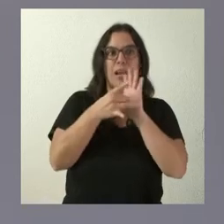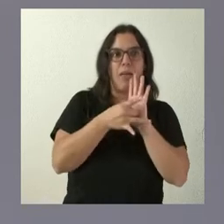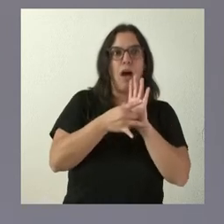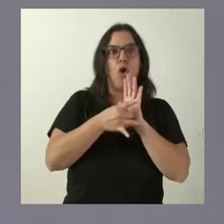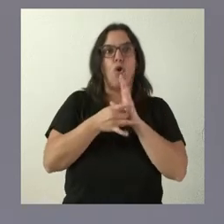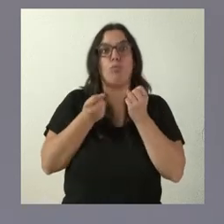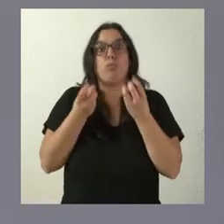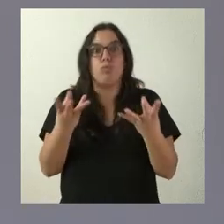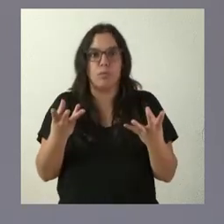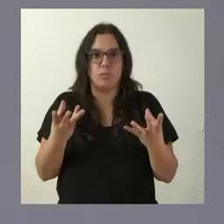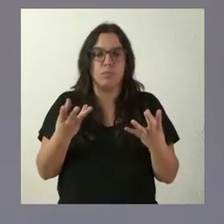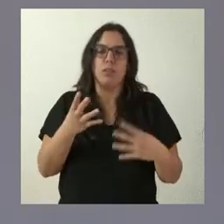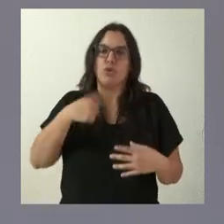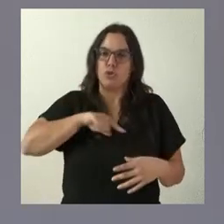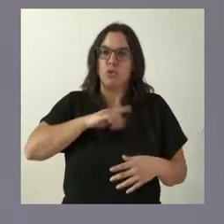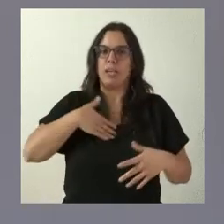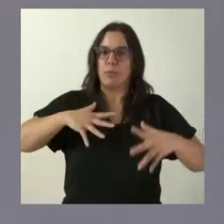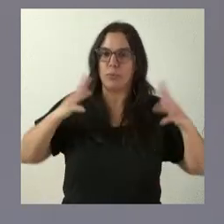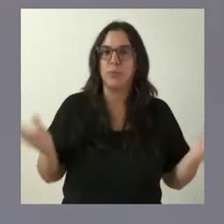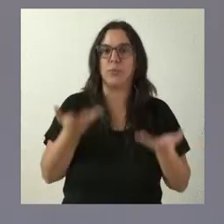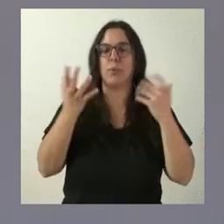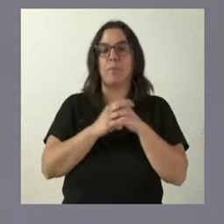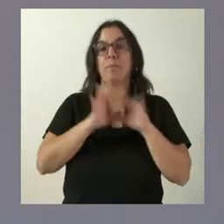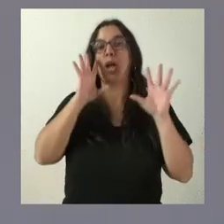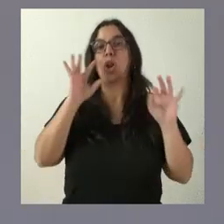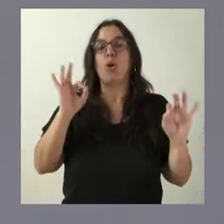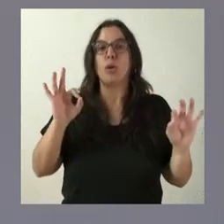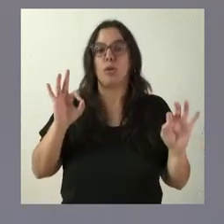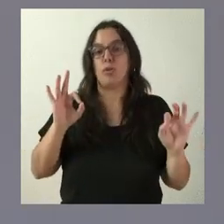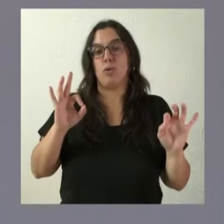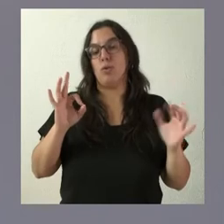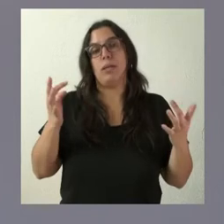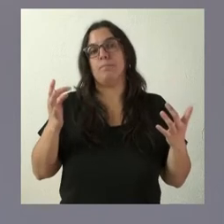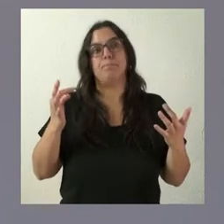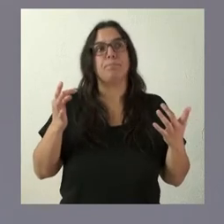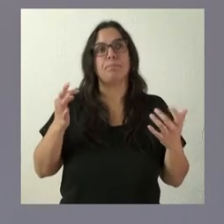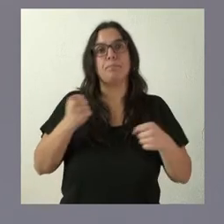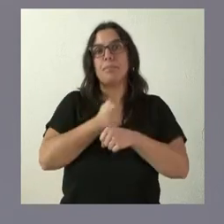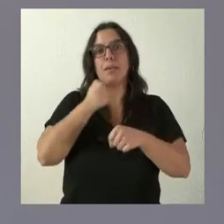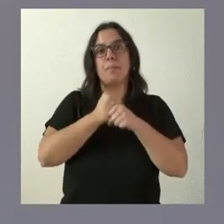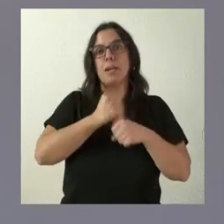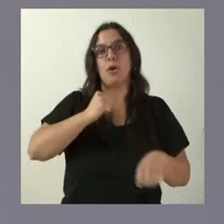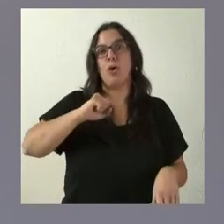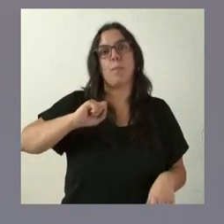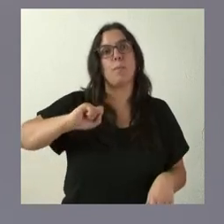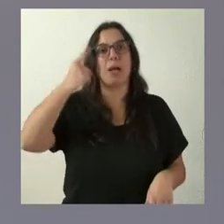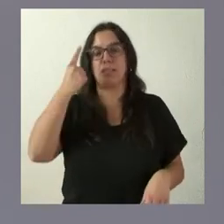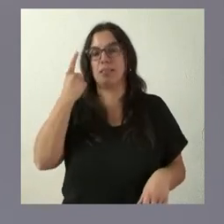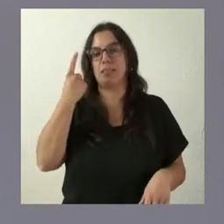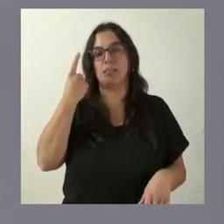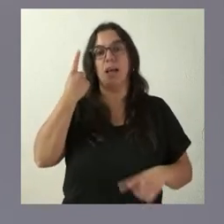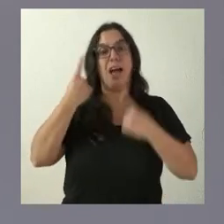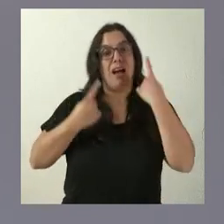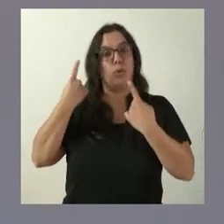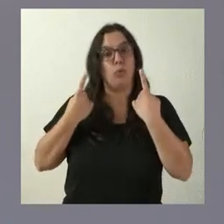Esto es algo que queremos seguir promoviendo. Naturalmente que el principal volumen de empleo de algunas de estas